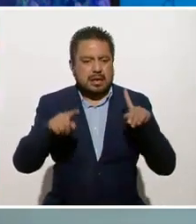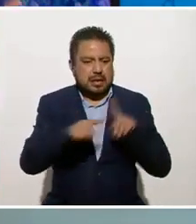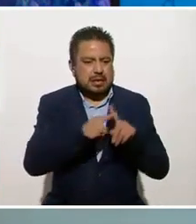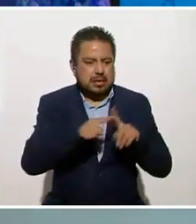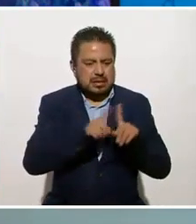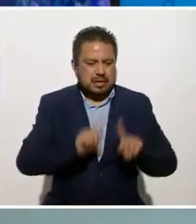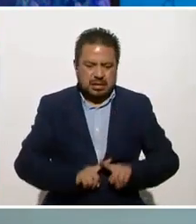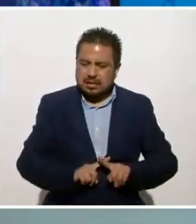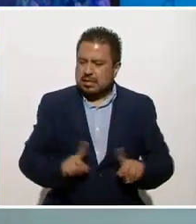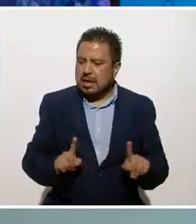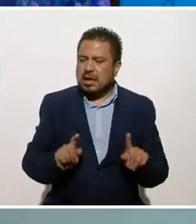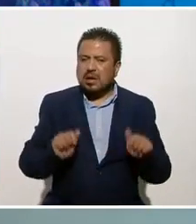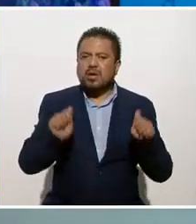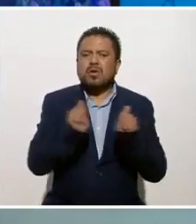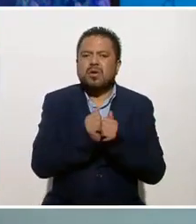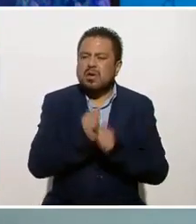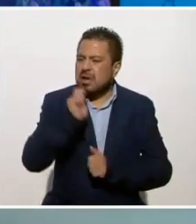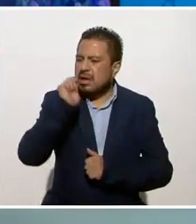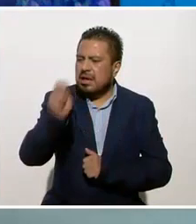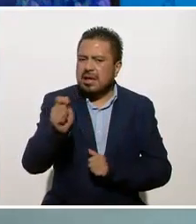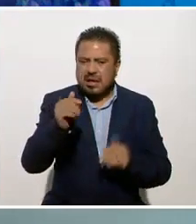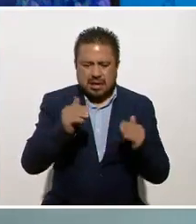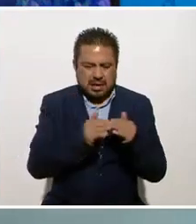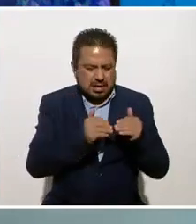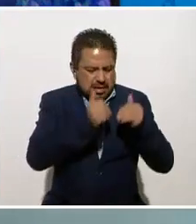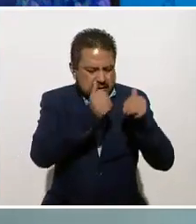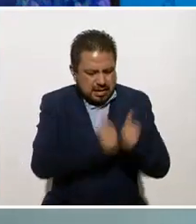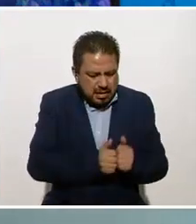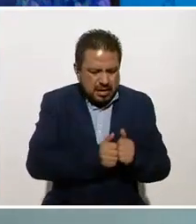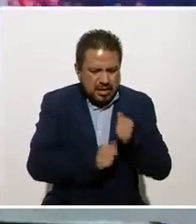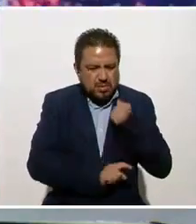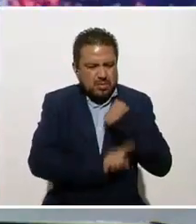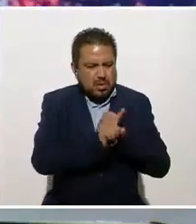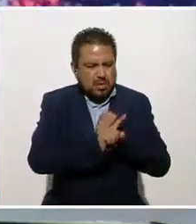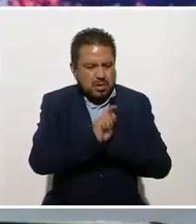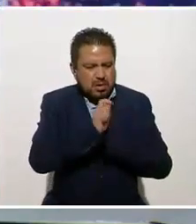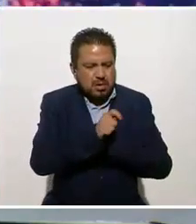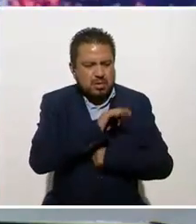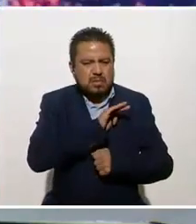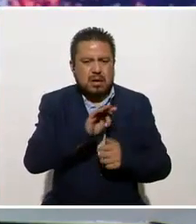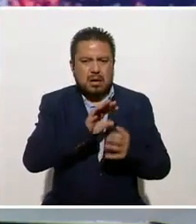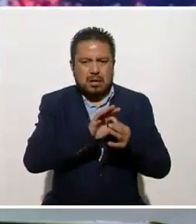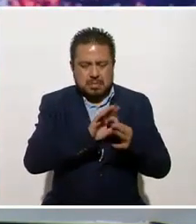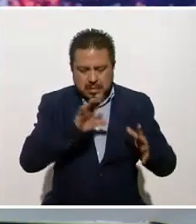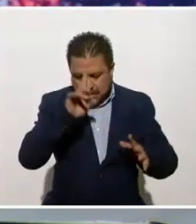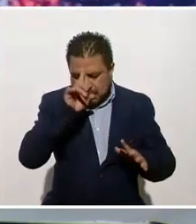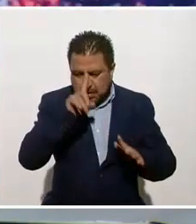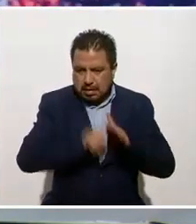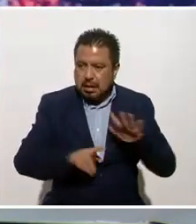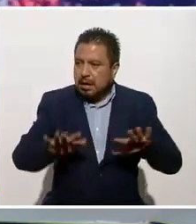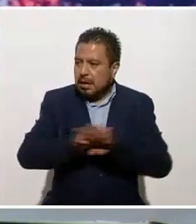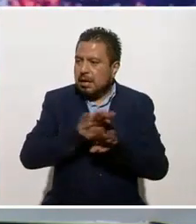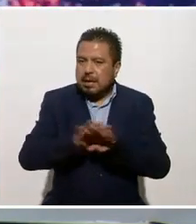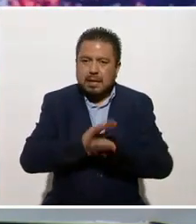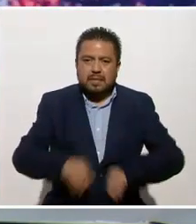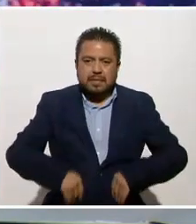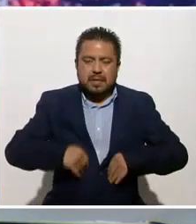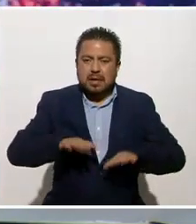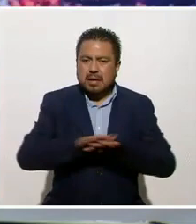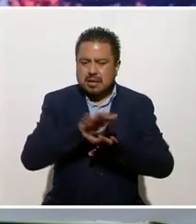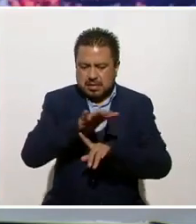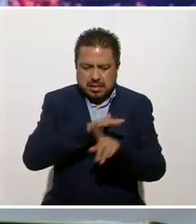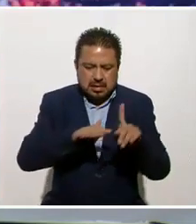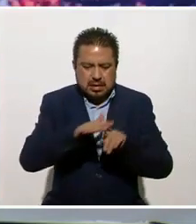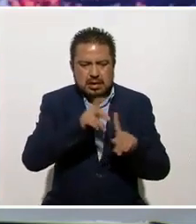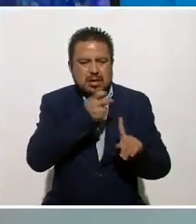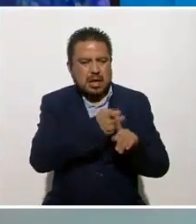distinta hacia lo que significa el encierro, el confinamiento y la problemática que se puede desencadenar? ¿Nos cambia la vida, cambia el entorno? ¿Esto